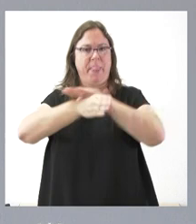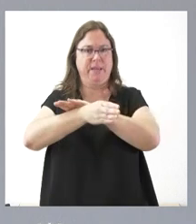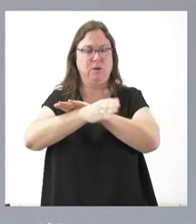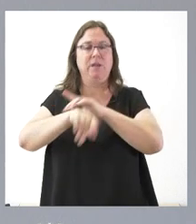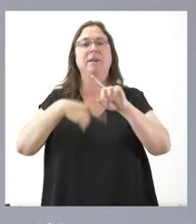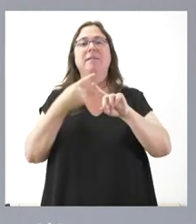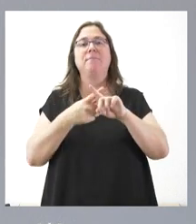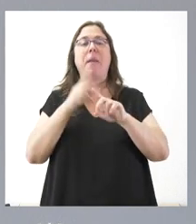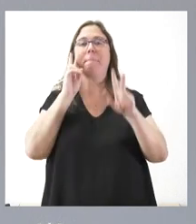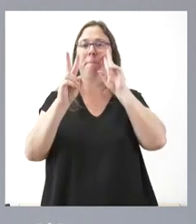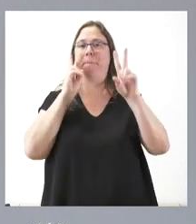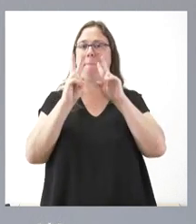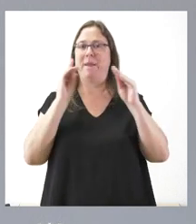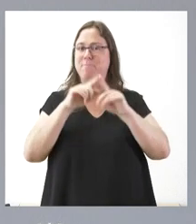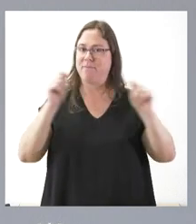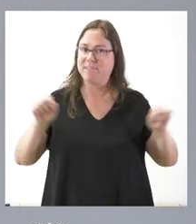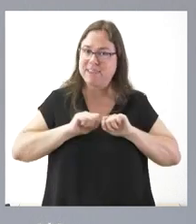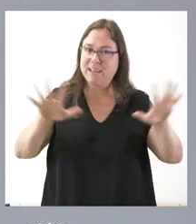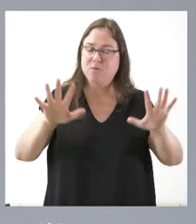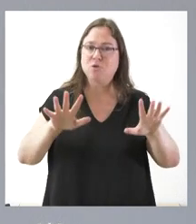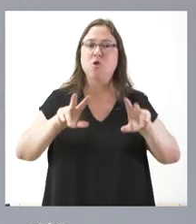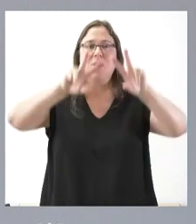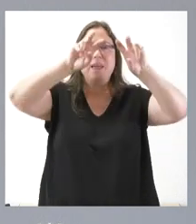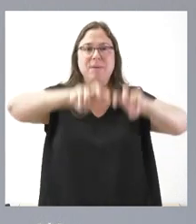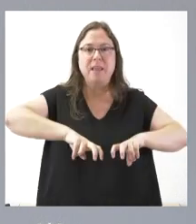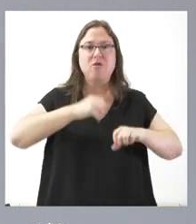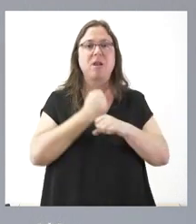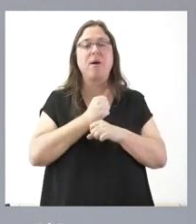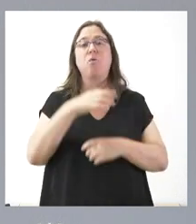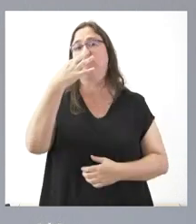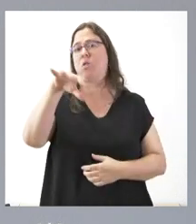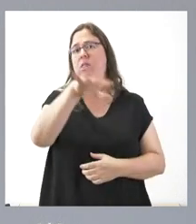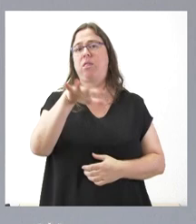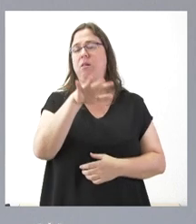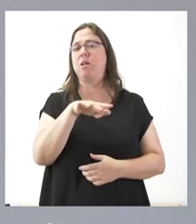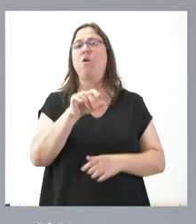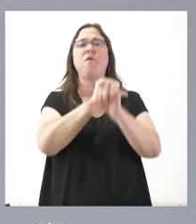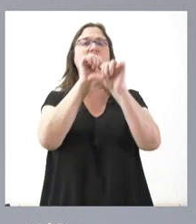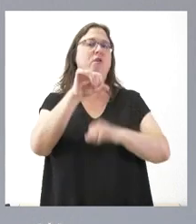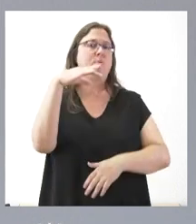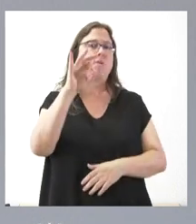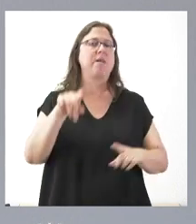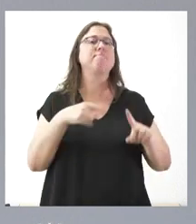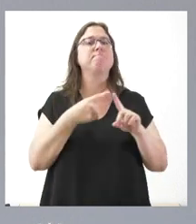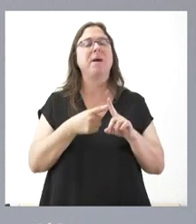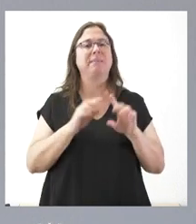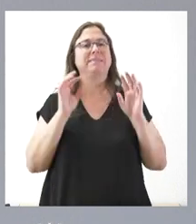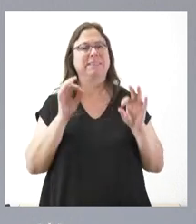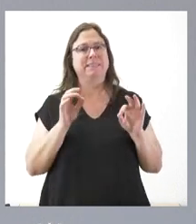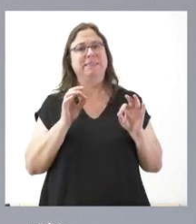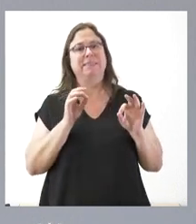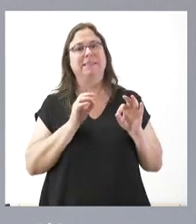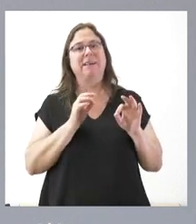visibilización y difusión de la actividad investigadora en un único lugar, de manera unificada y de forma que se